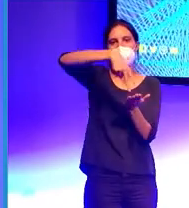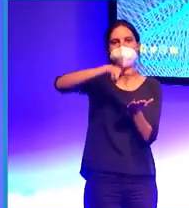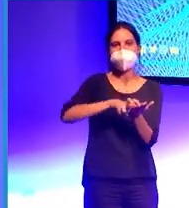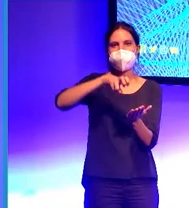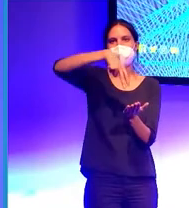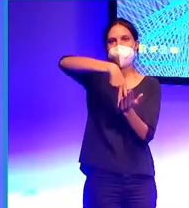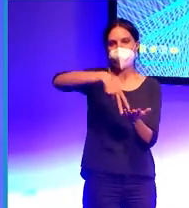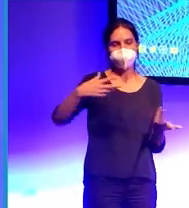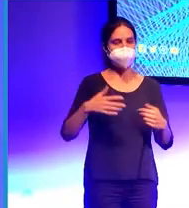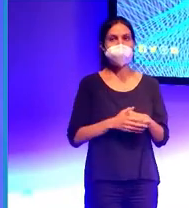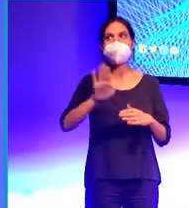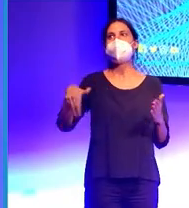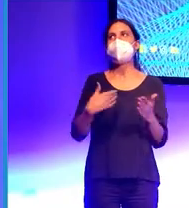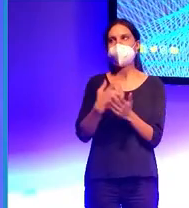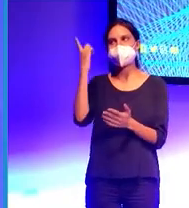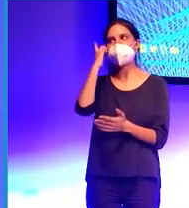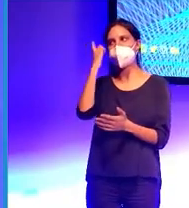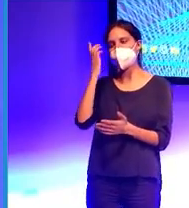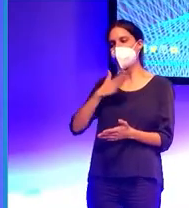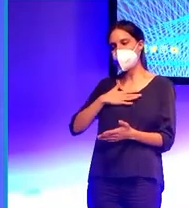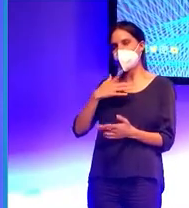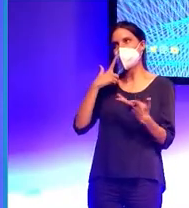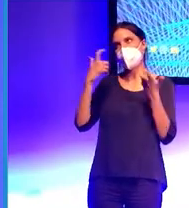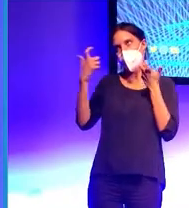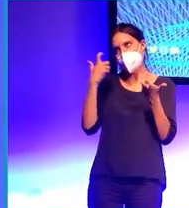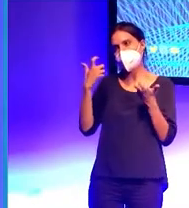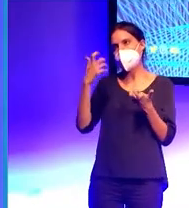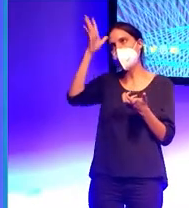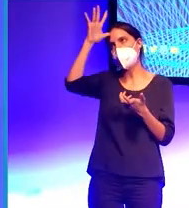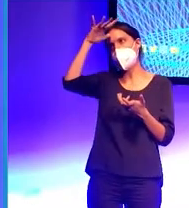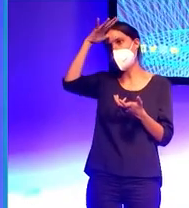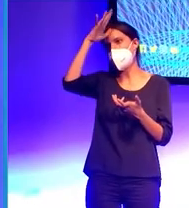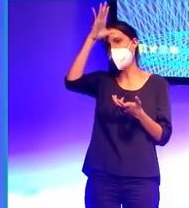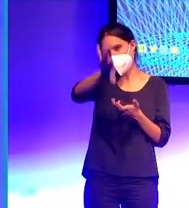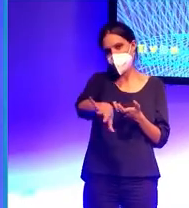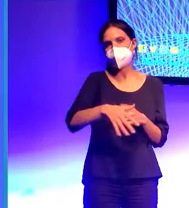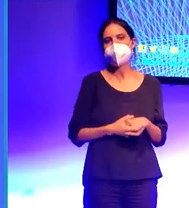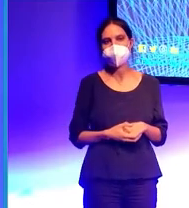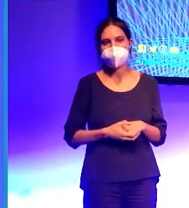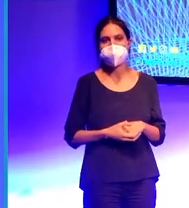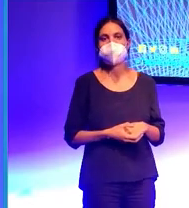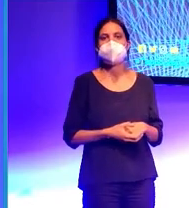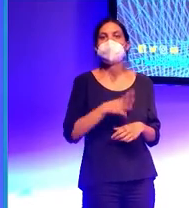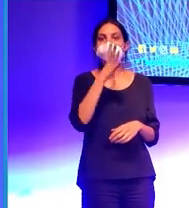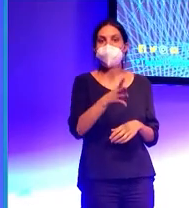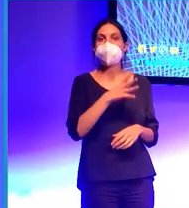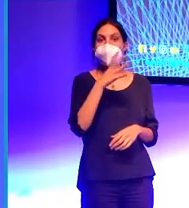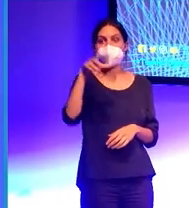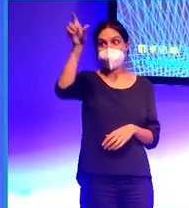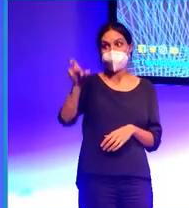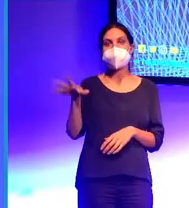era capaz de darse cuenta del hartazgo que tenía en ese momento. O al menos, eso es lo que investiga nuestra siguiente invitada.